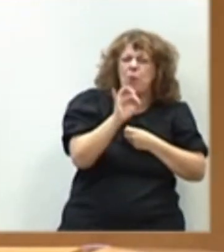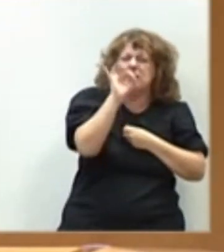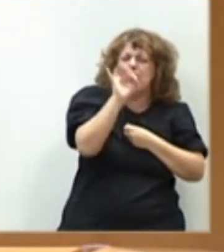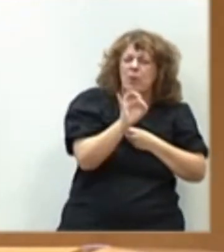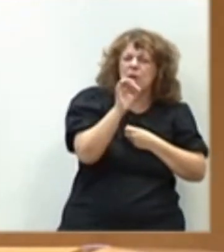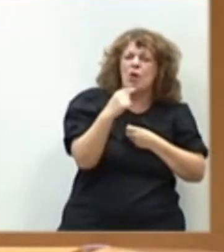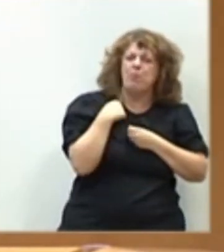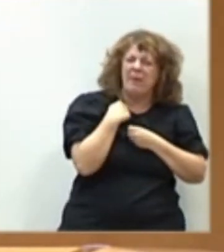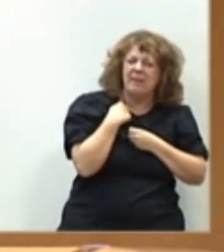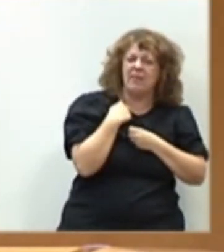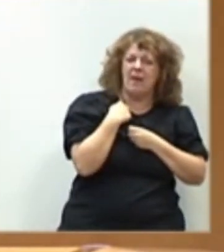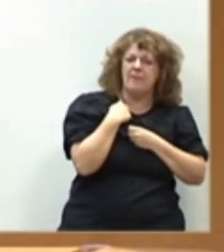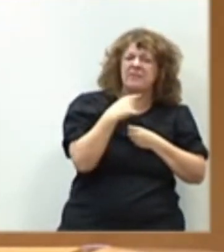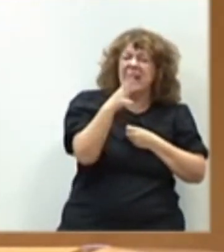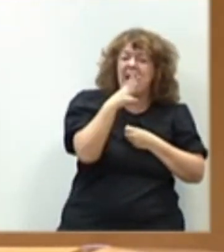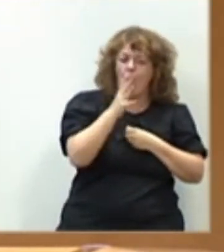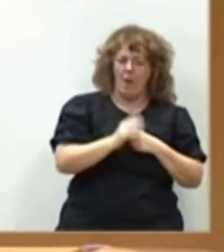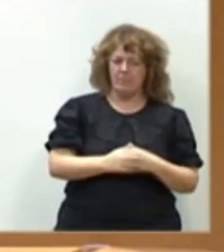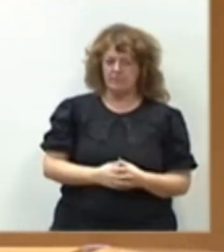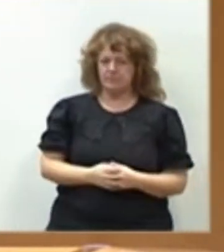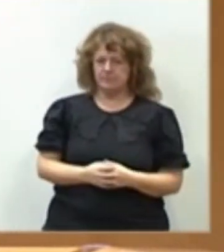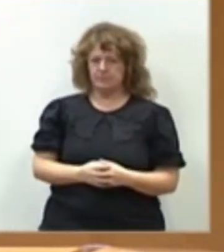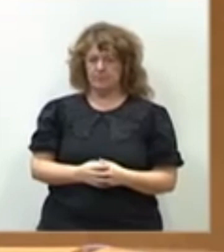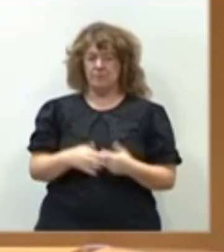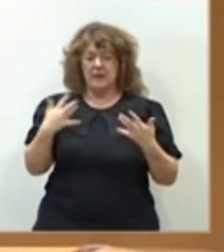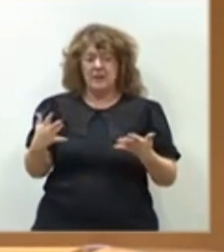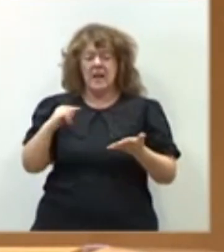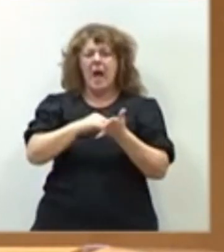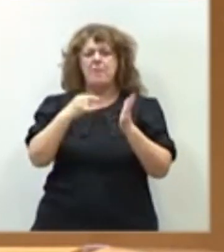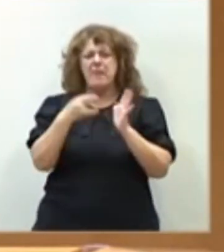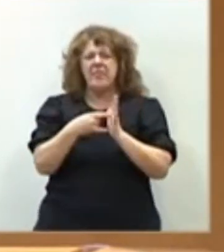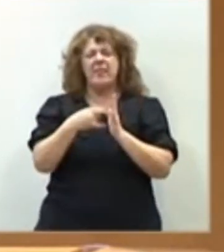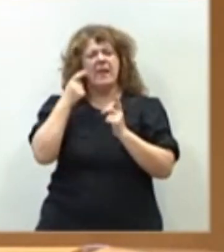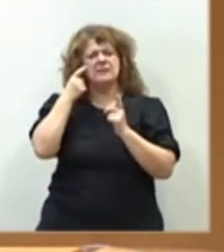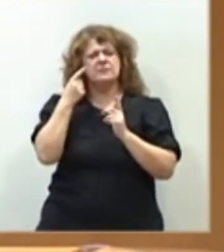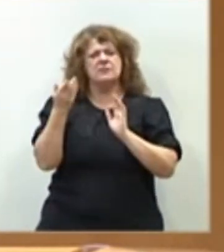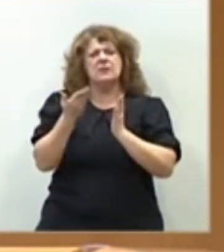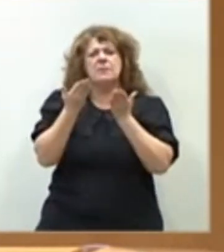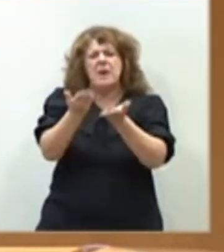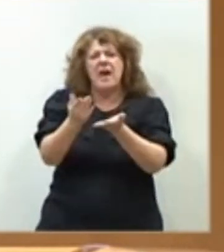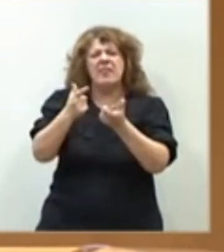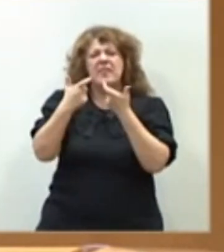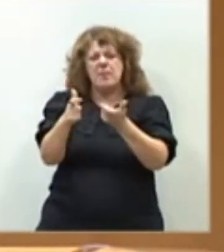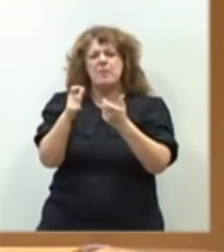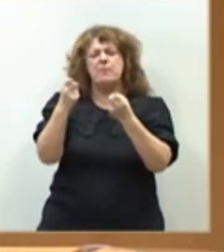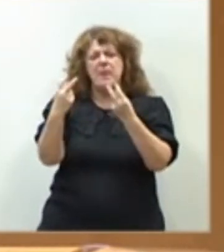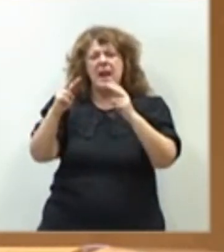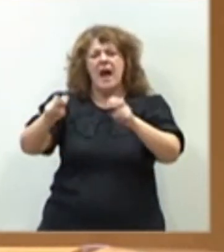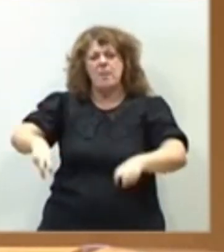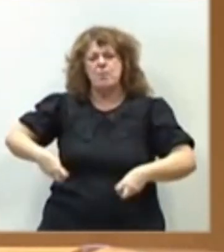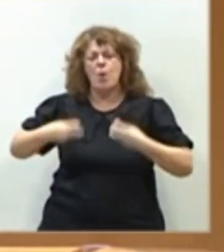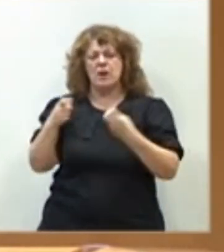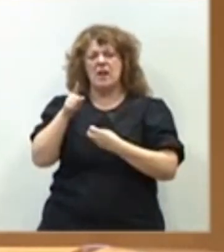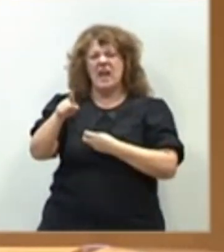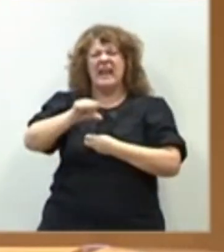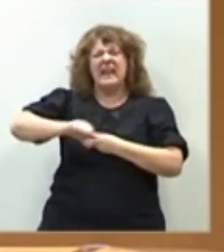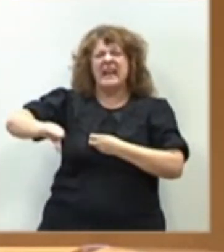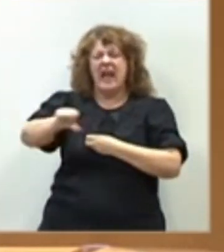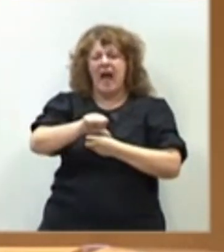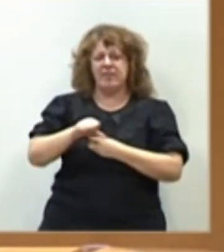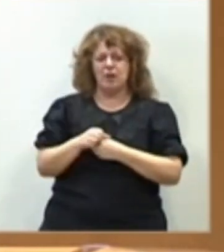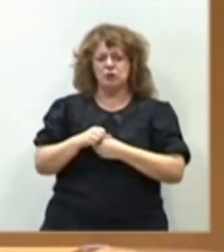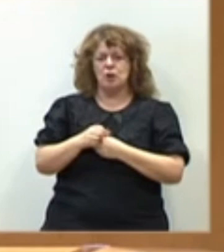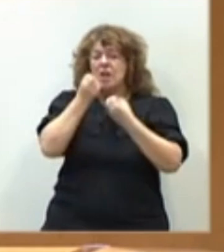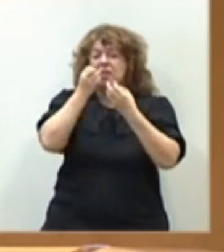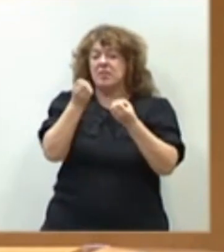pérdida del agua. ¿Qué medidas, insisto, tiene pensado su departamento para la modernización de estos regadíos? Según